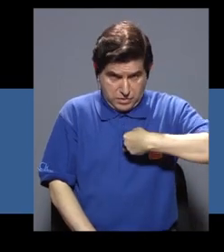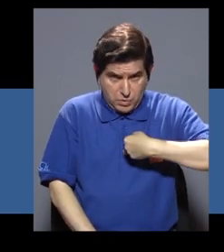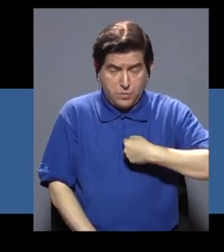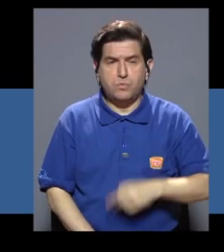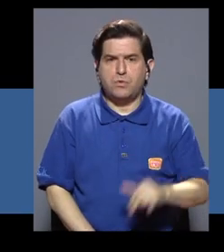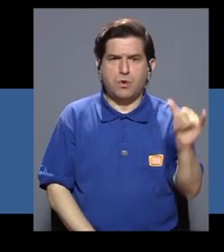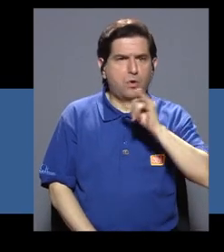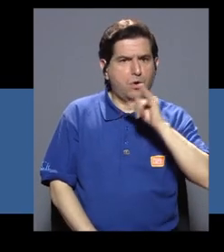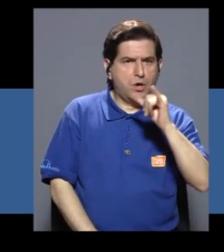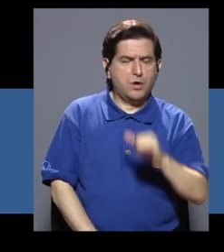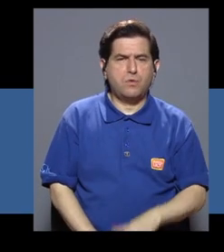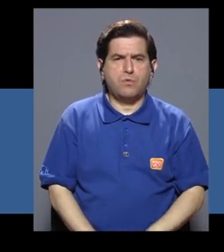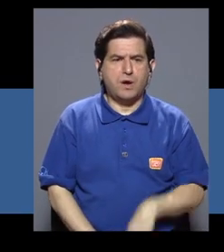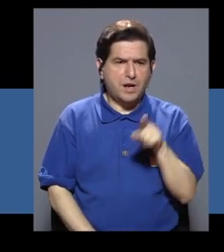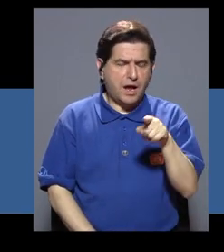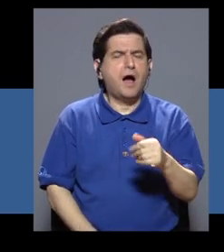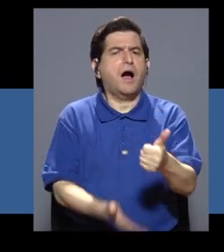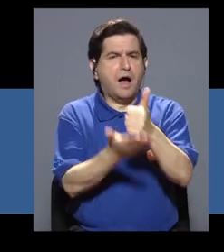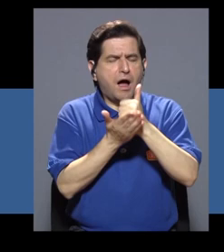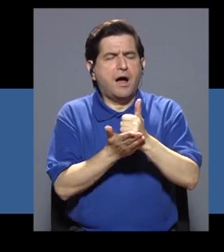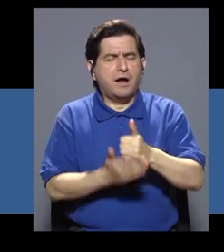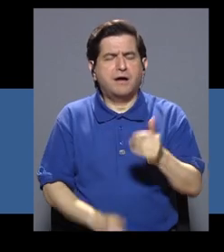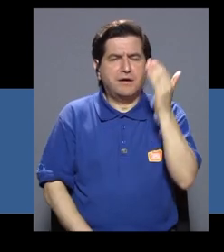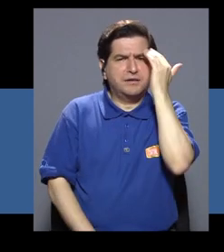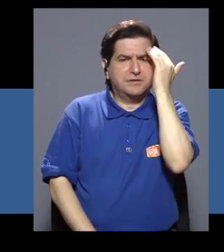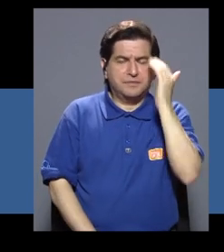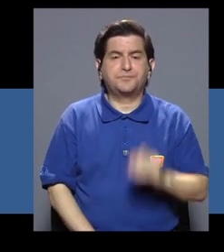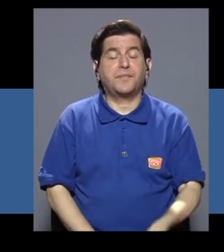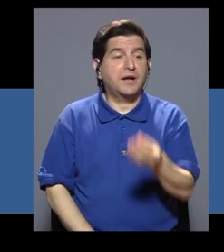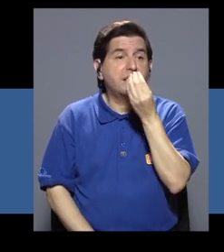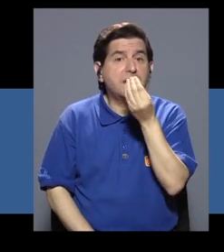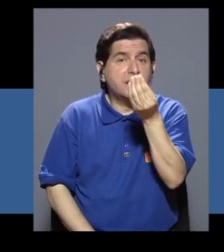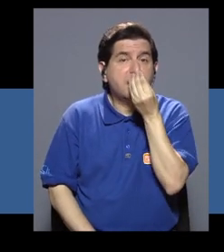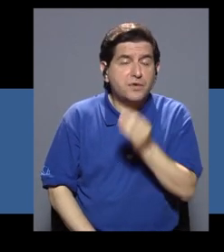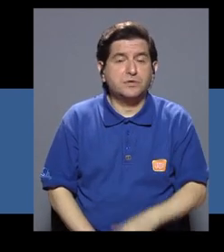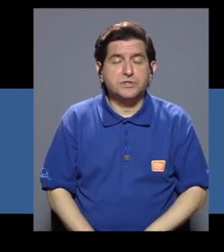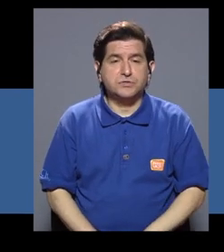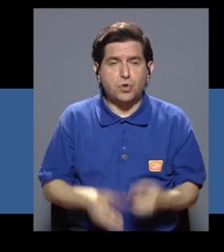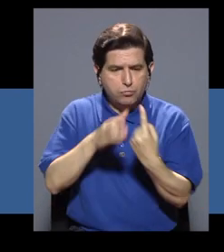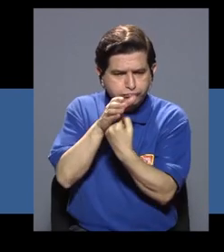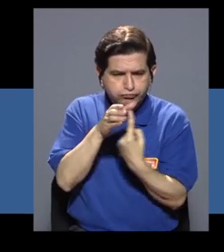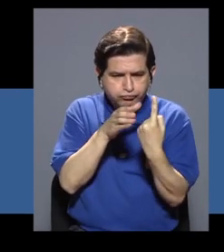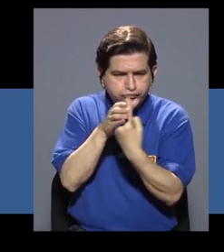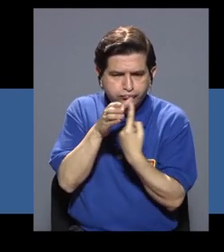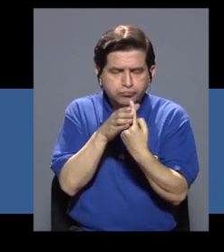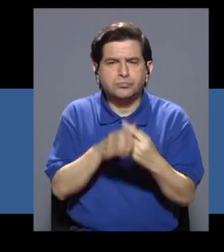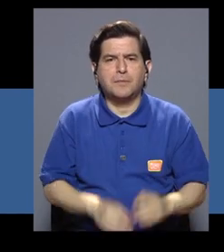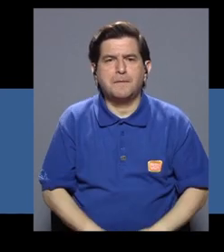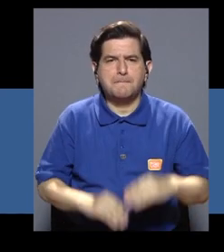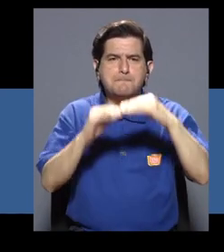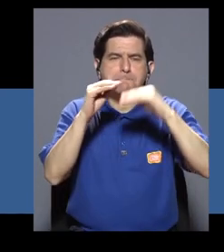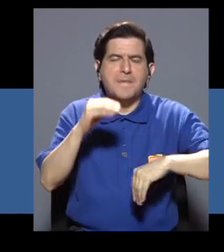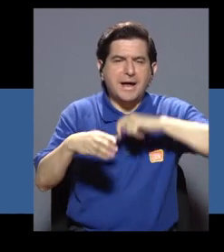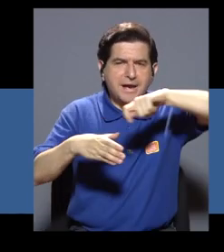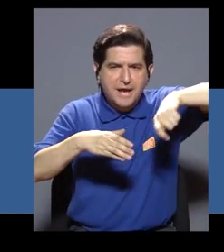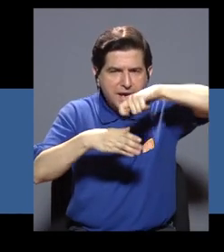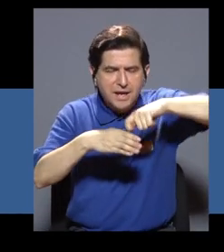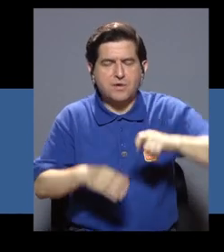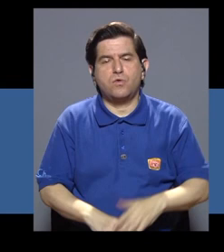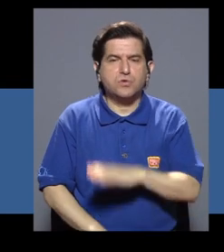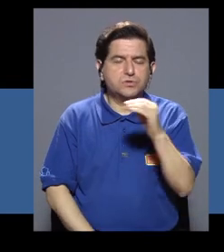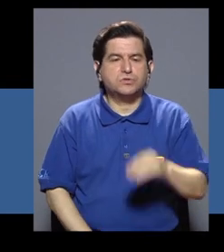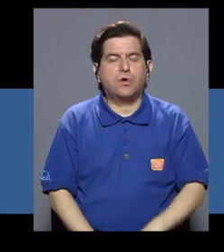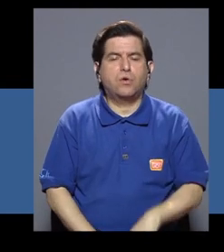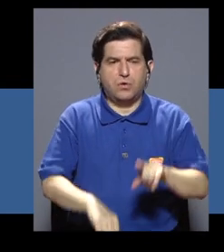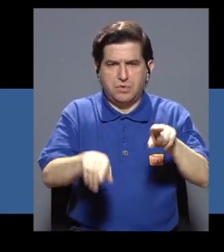igual no las ha servido. La nutrición, bueno, en lo que son los batidos, siempre un poquito menos de azúcar o dar siempre a